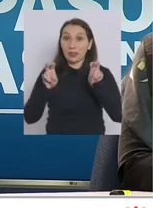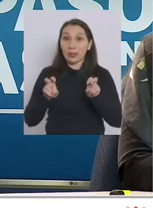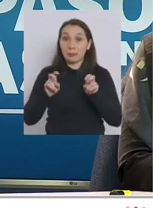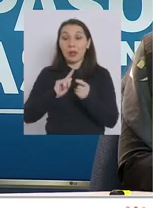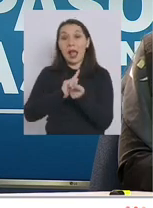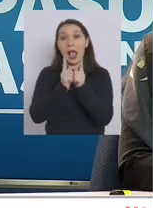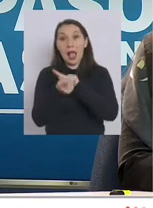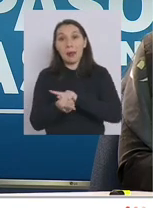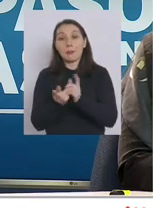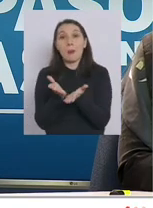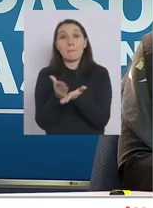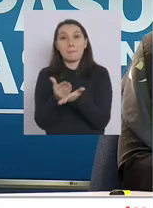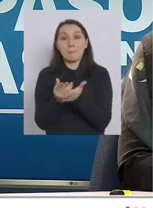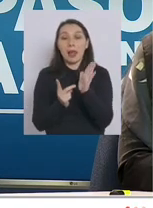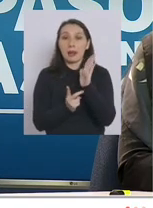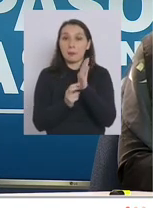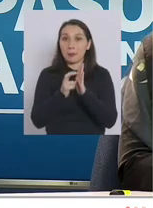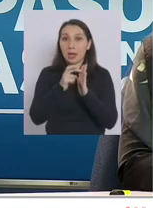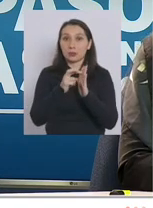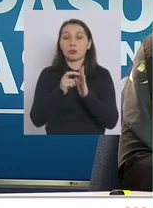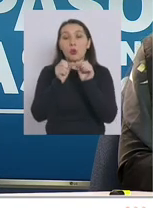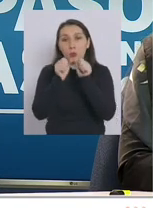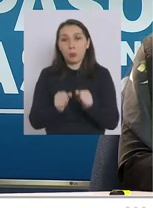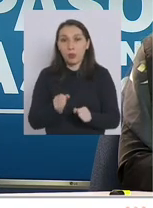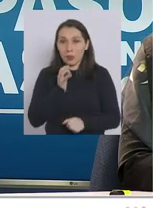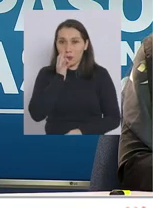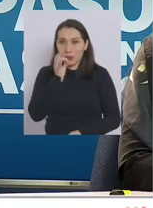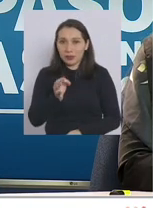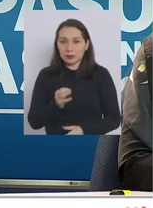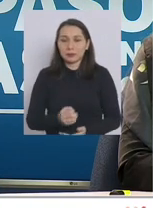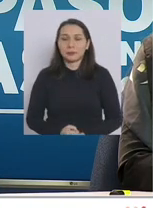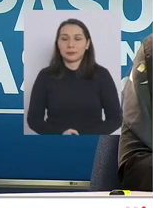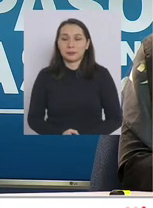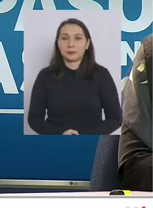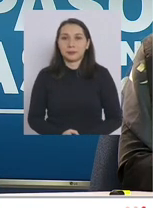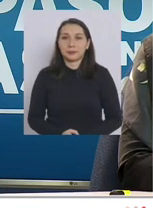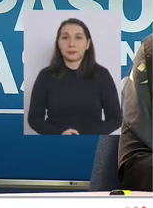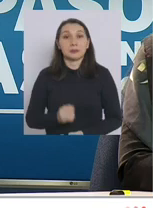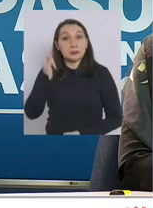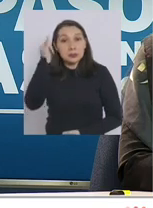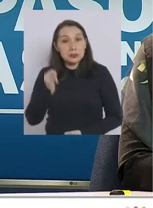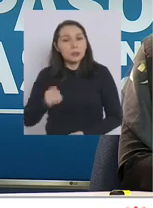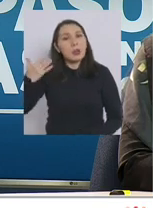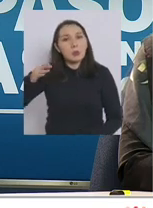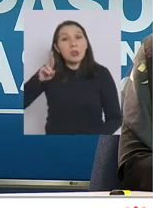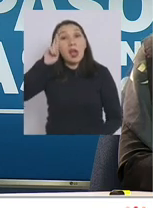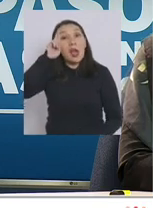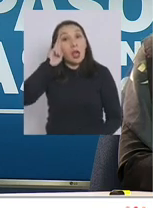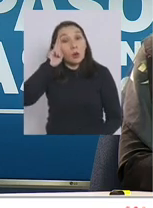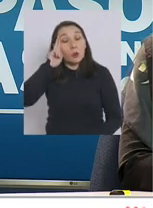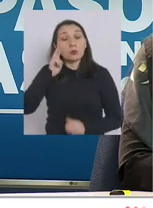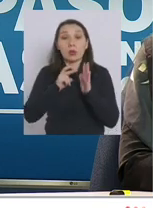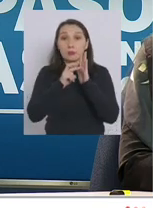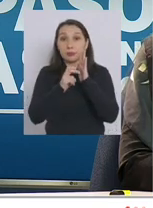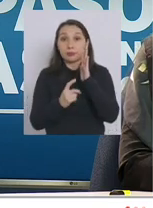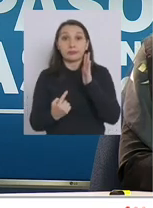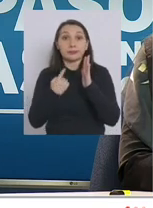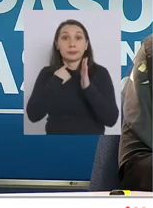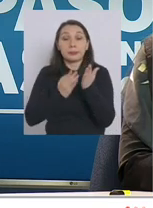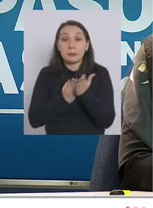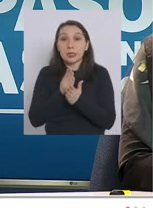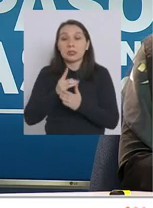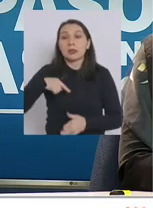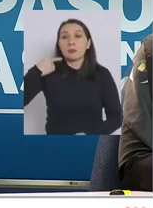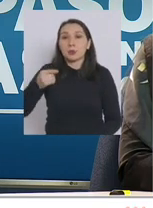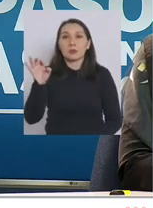a los cambios del plan Paso a Paso, podemos señalar lo siguiente. Como siempre, es importante recordar que los retrocesos son a partir